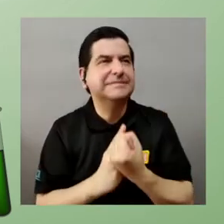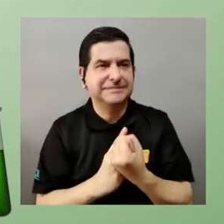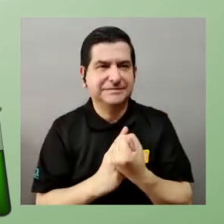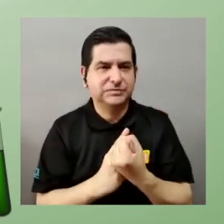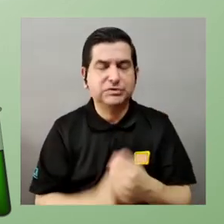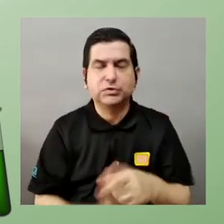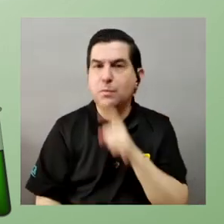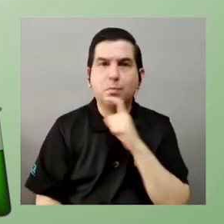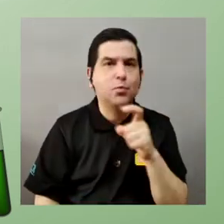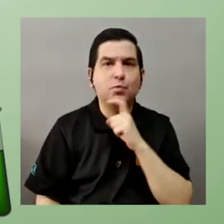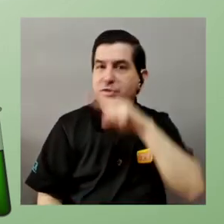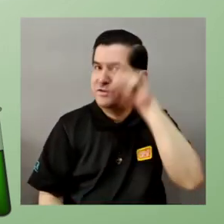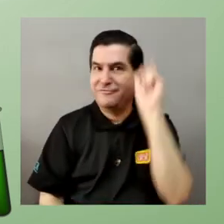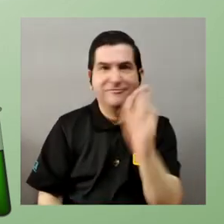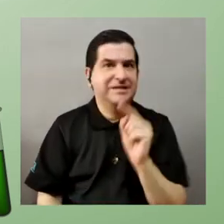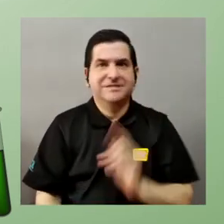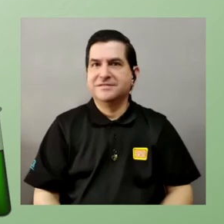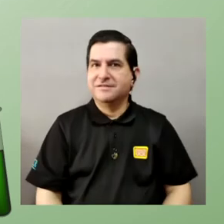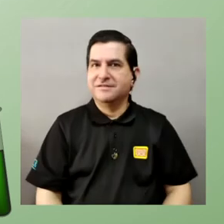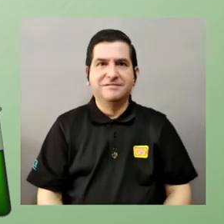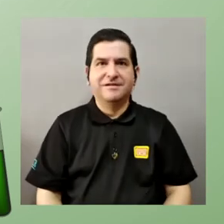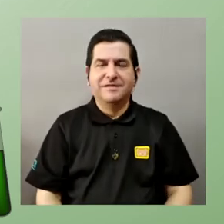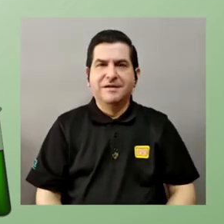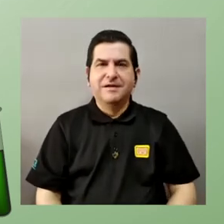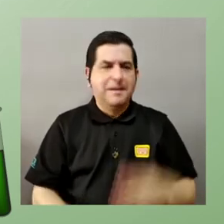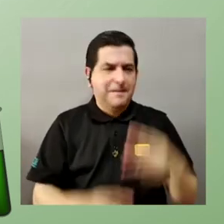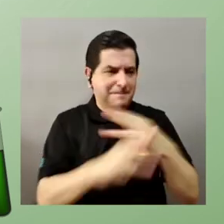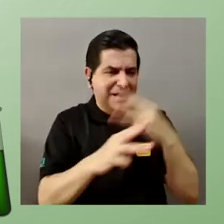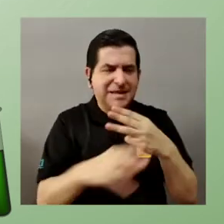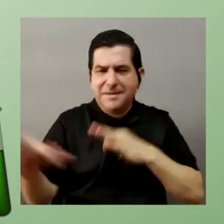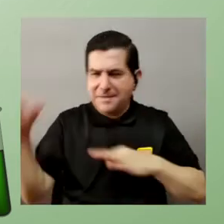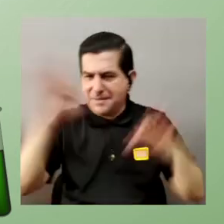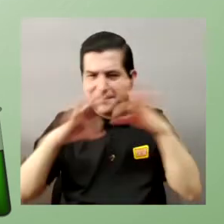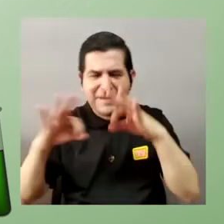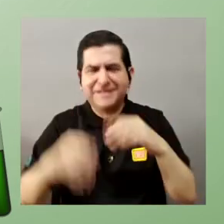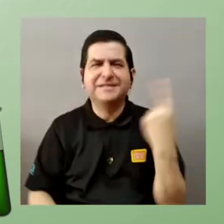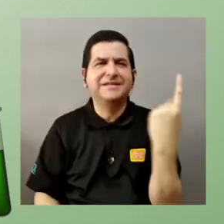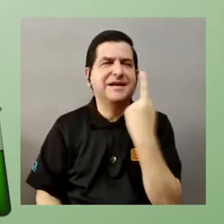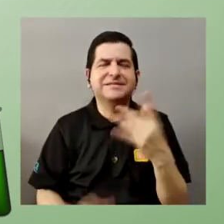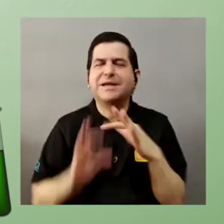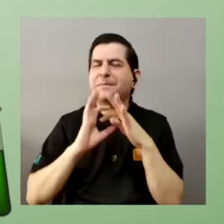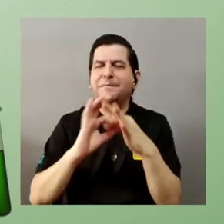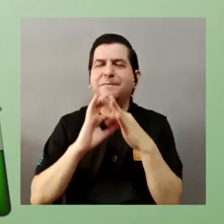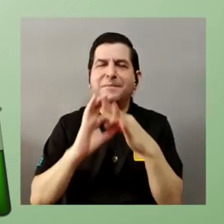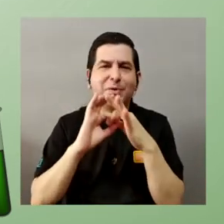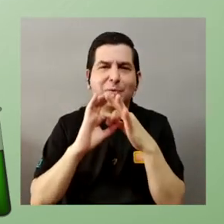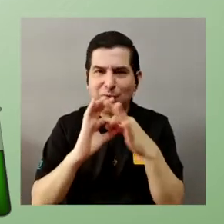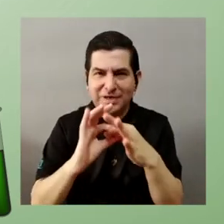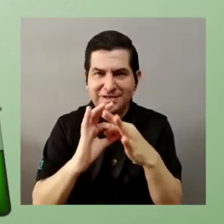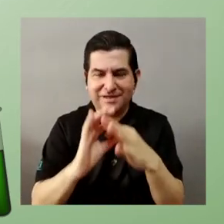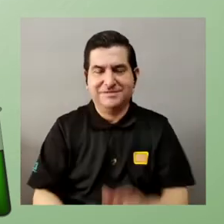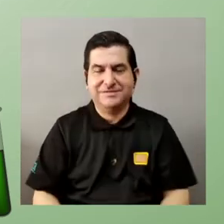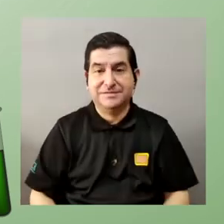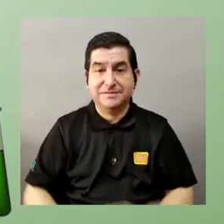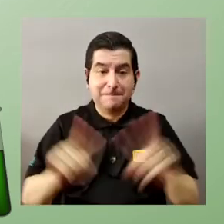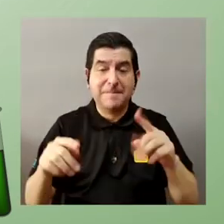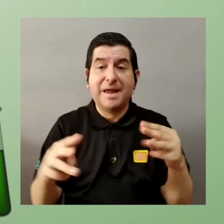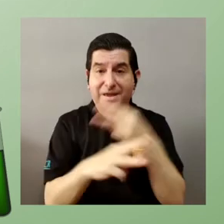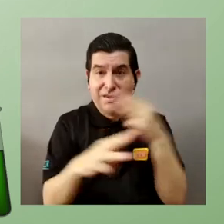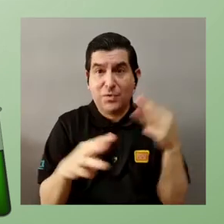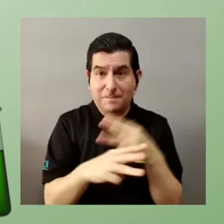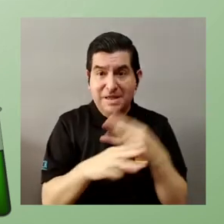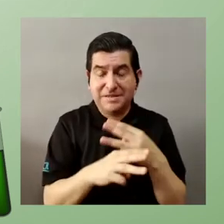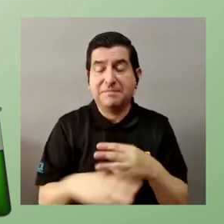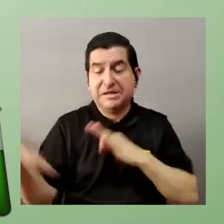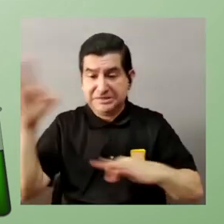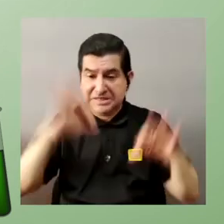cuestión es que es difícil la pregunta pero la matemática y la física siempre están como como de la mano todo el tiempo en realidad pero